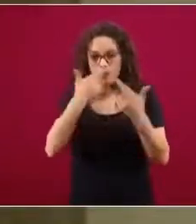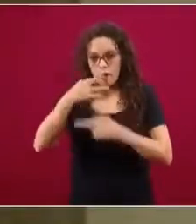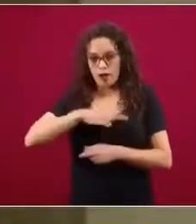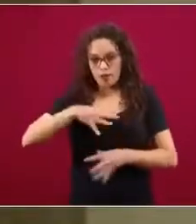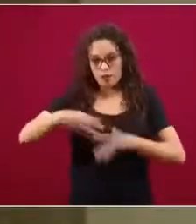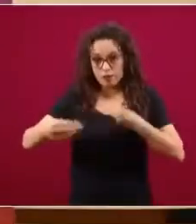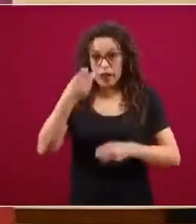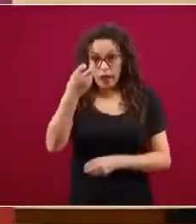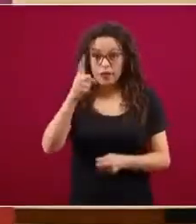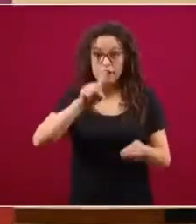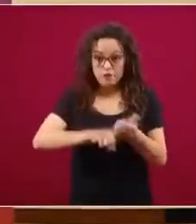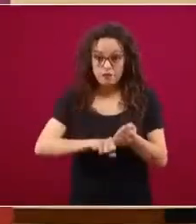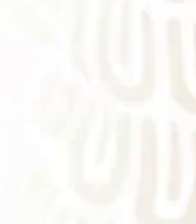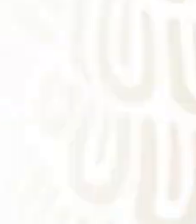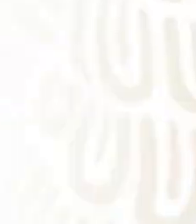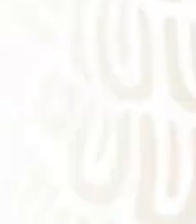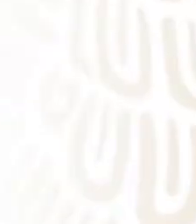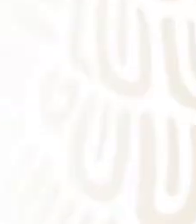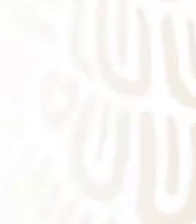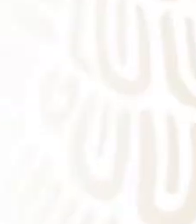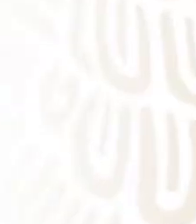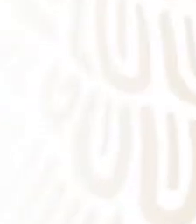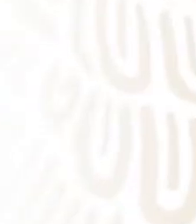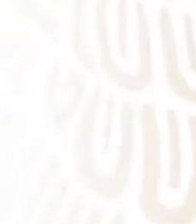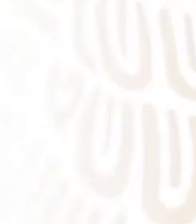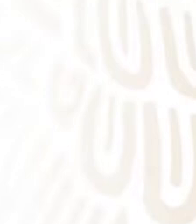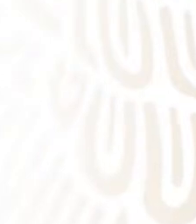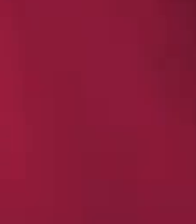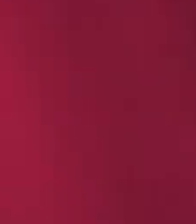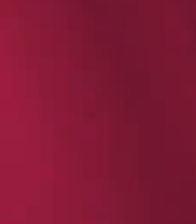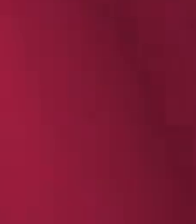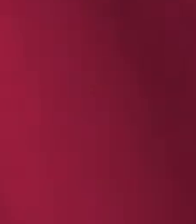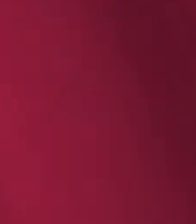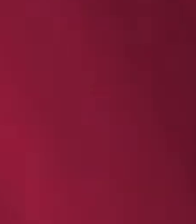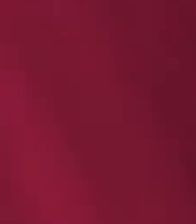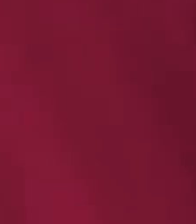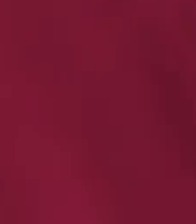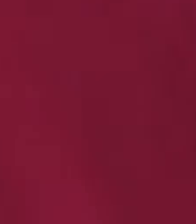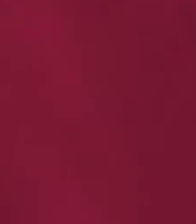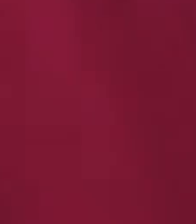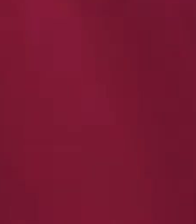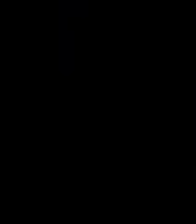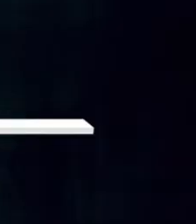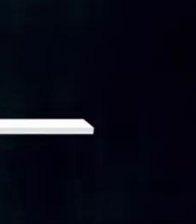podrían ser mucho mayores. Quédate en casa. Gobierno de México.